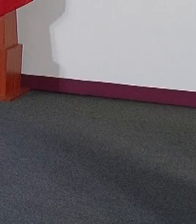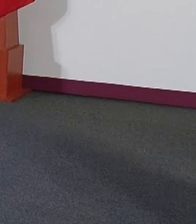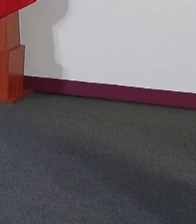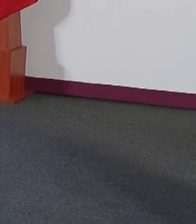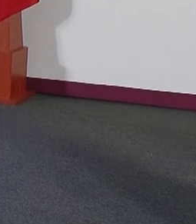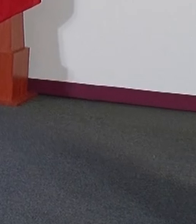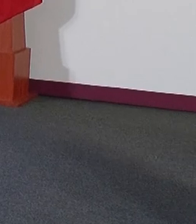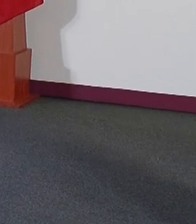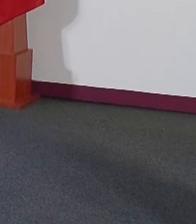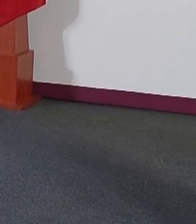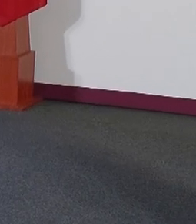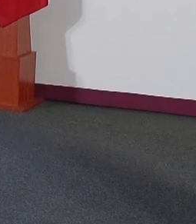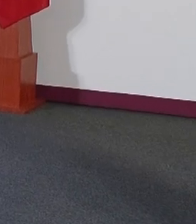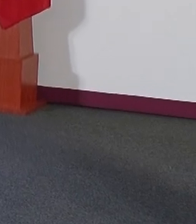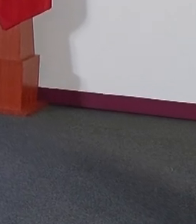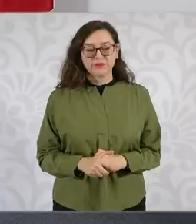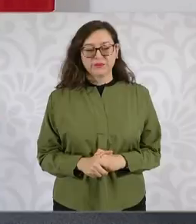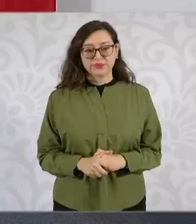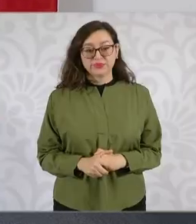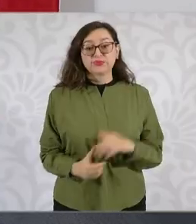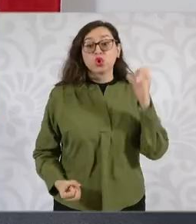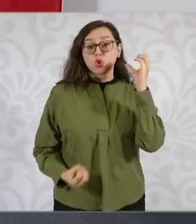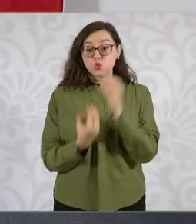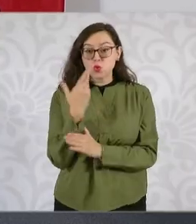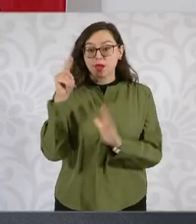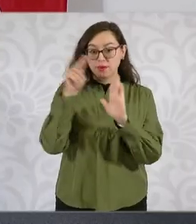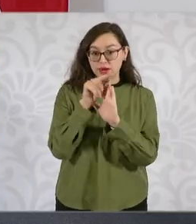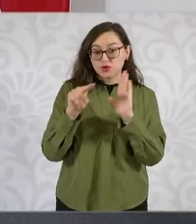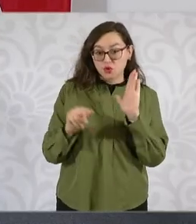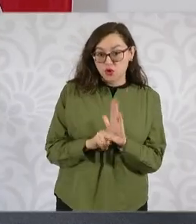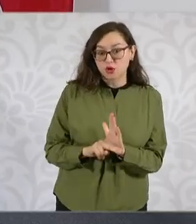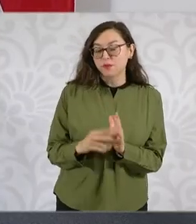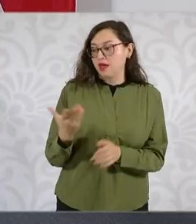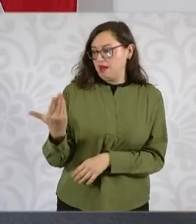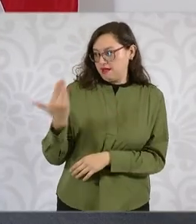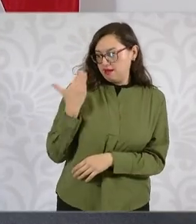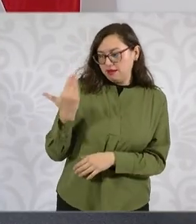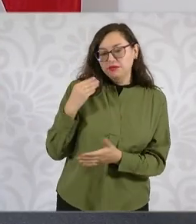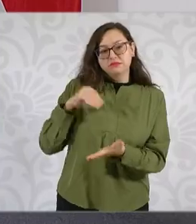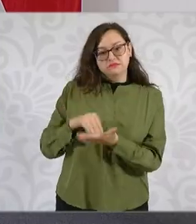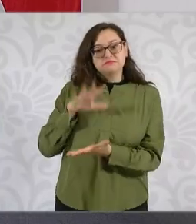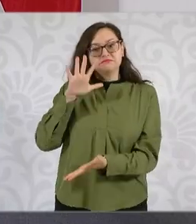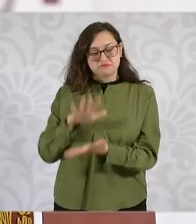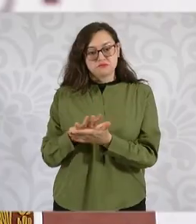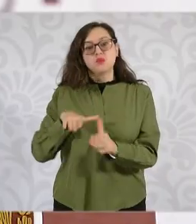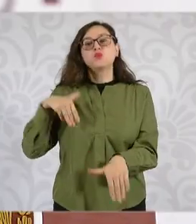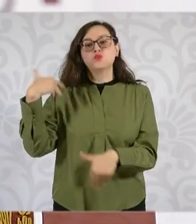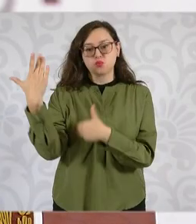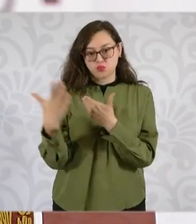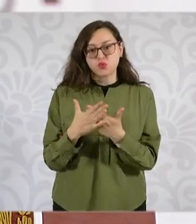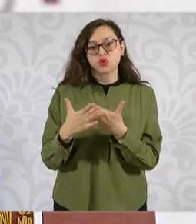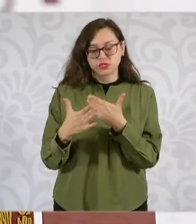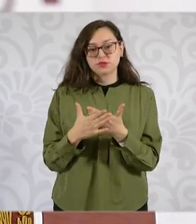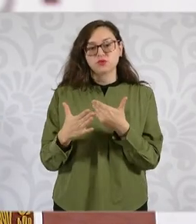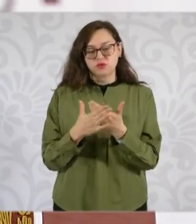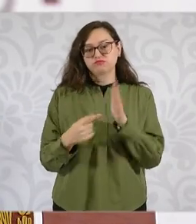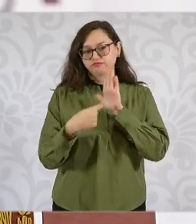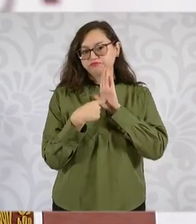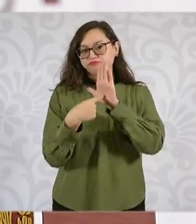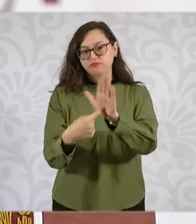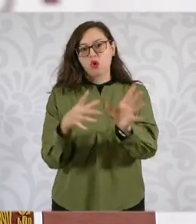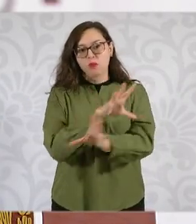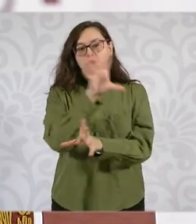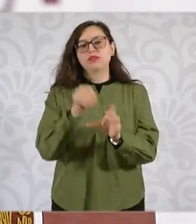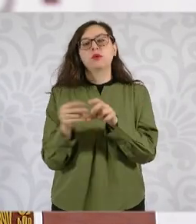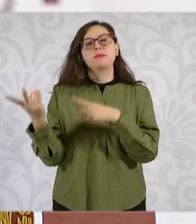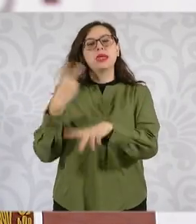meses que se determinaron para su aplicación y viene Mario Delgado y Salud para poder